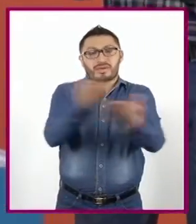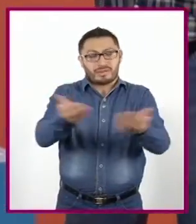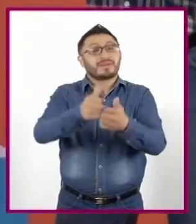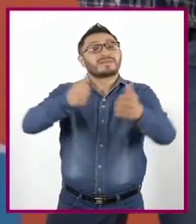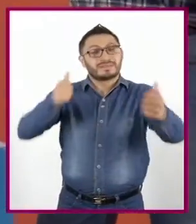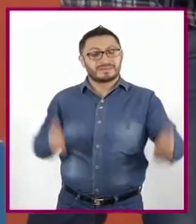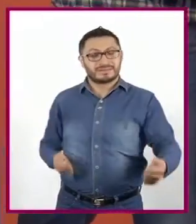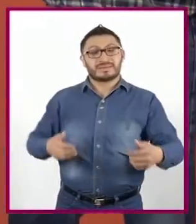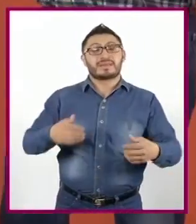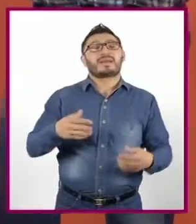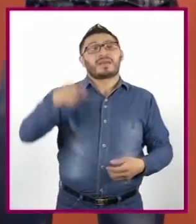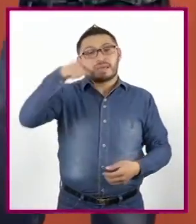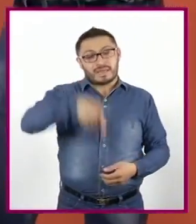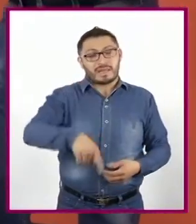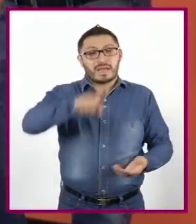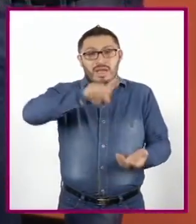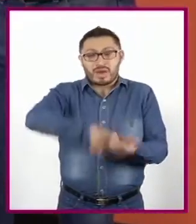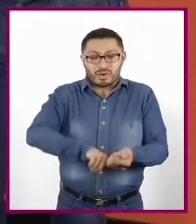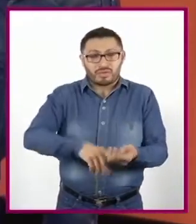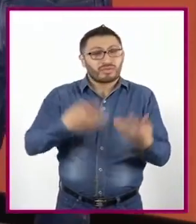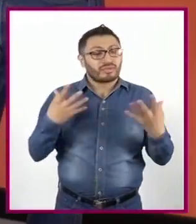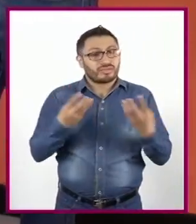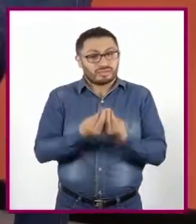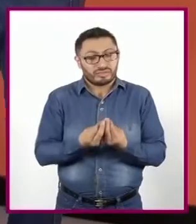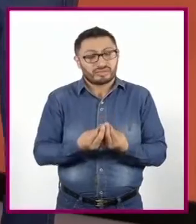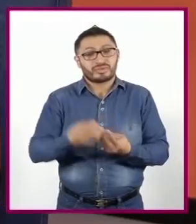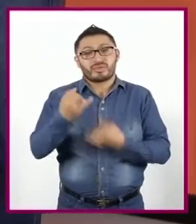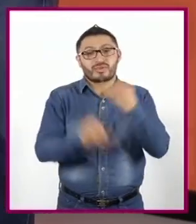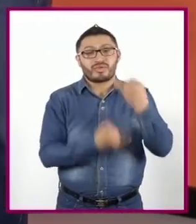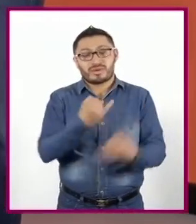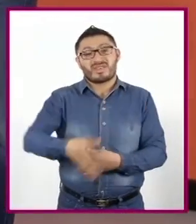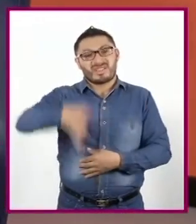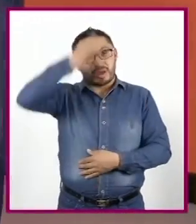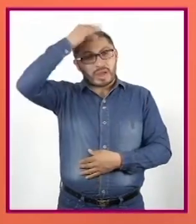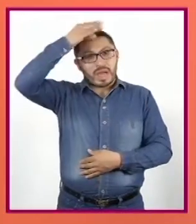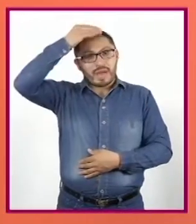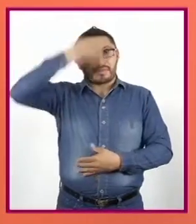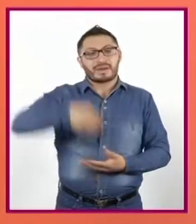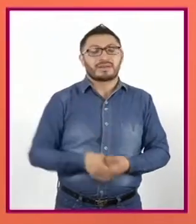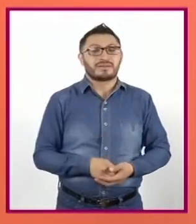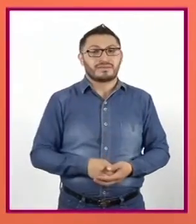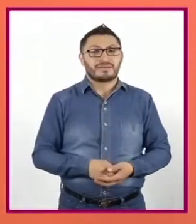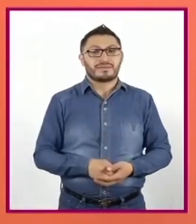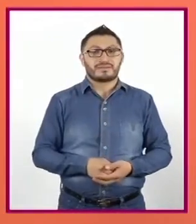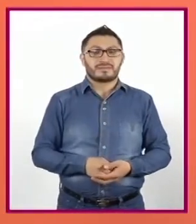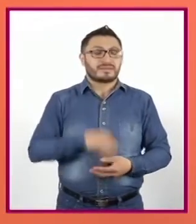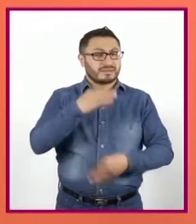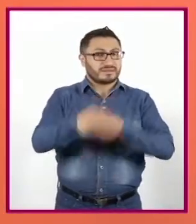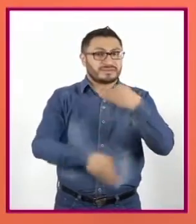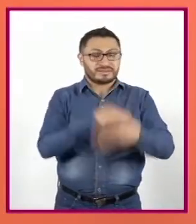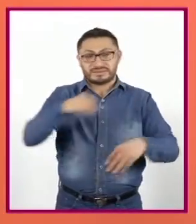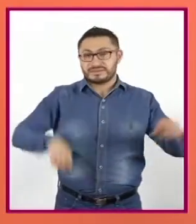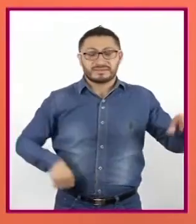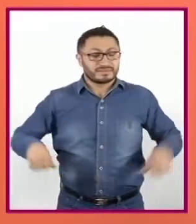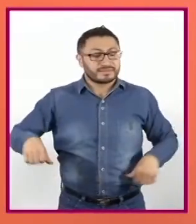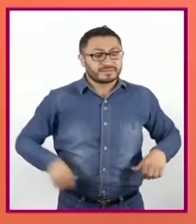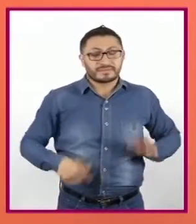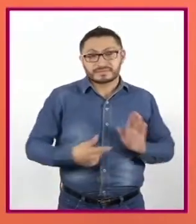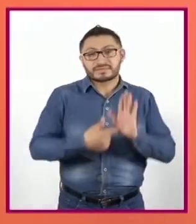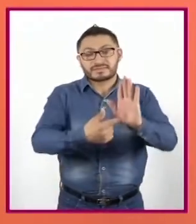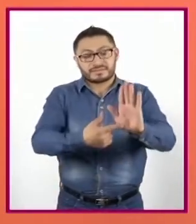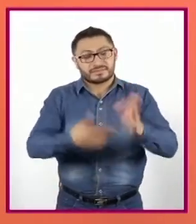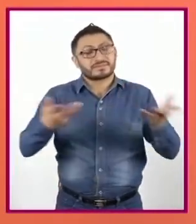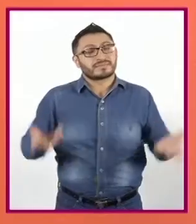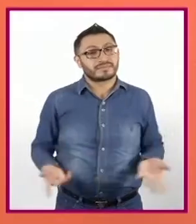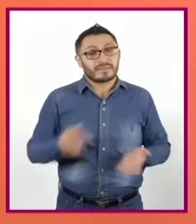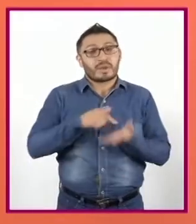estamos juntos En este proceso Jugando Y aprendiendo De todo lo que aquí trabajamos Les proponemos